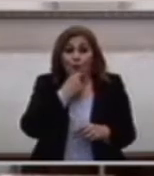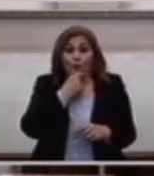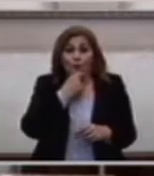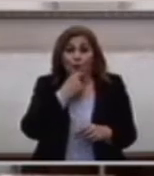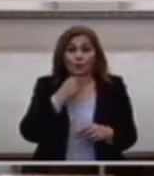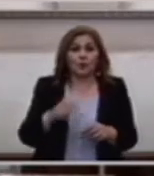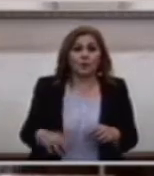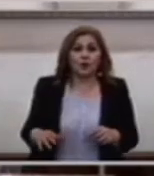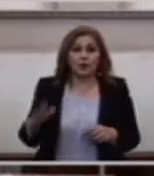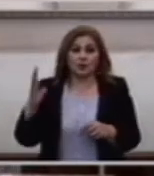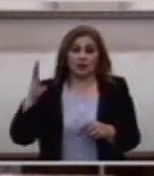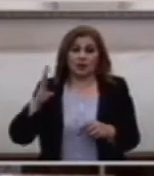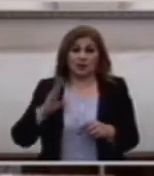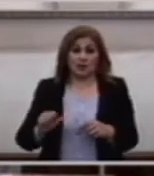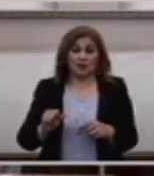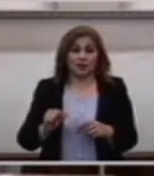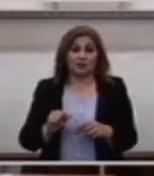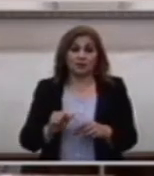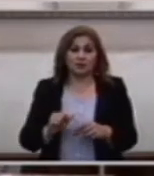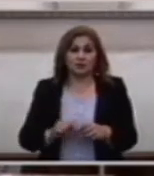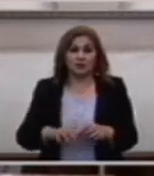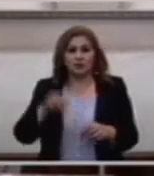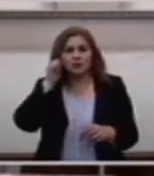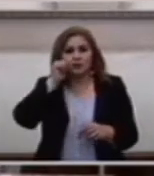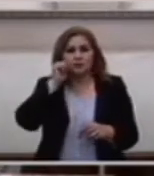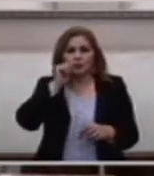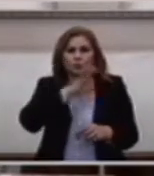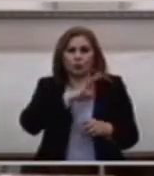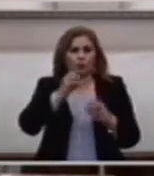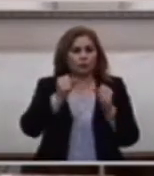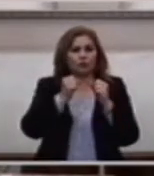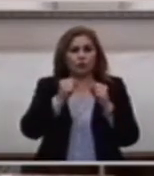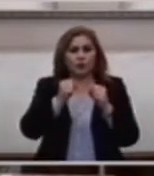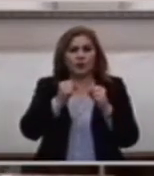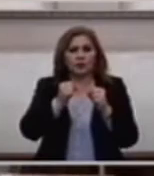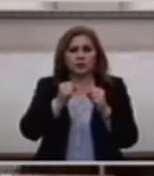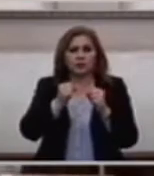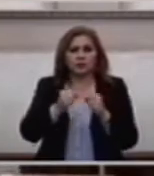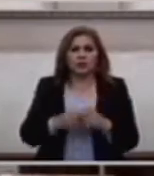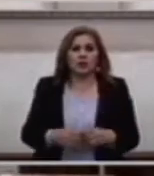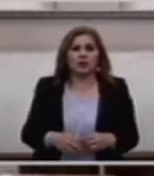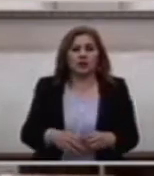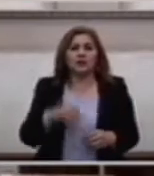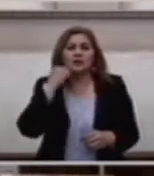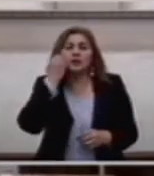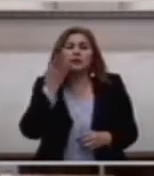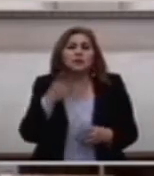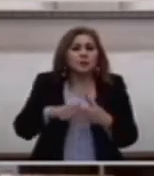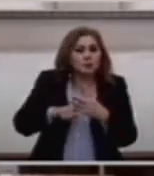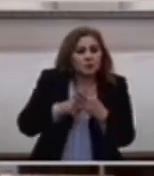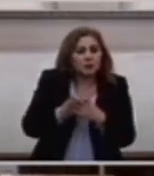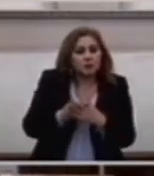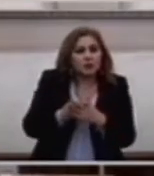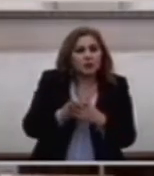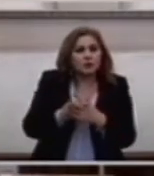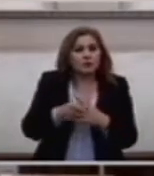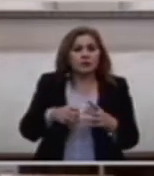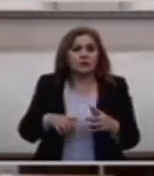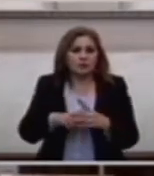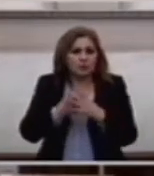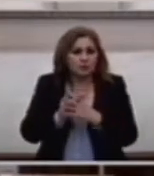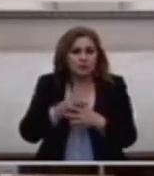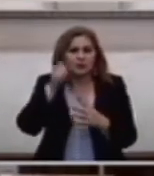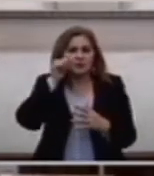Siempre decidido Que toma iniciativas Que